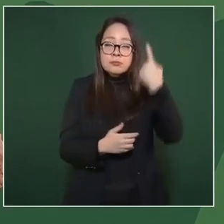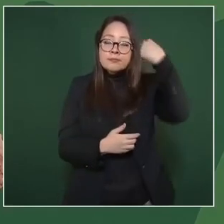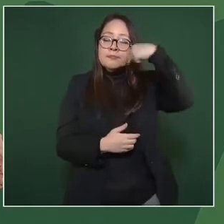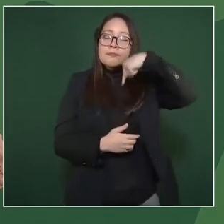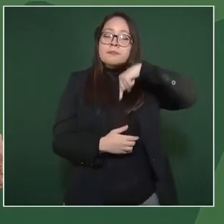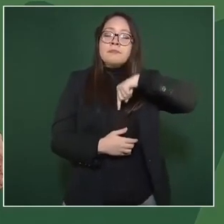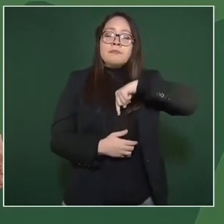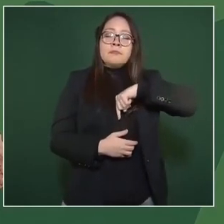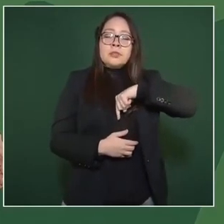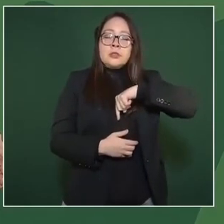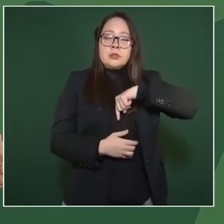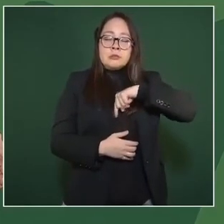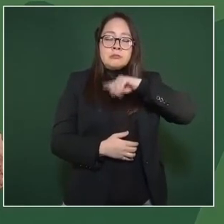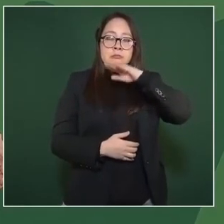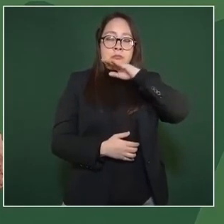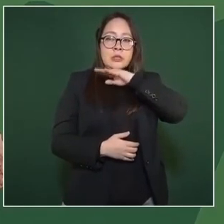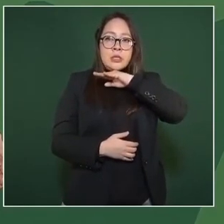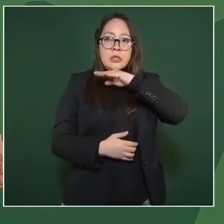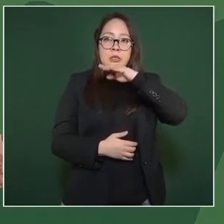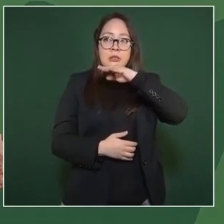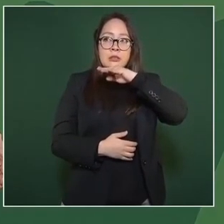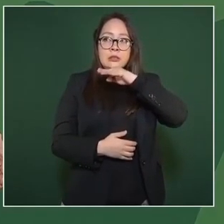no puede uno estar tranquilo.